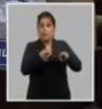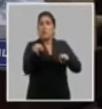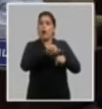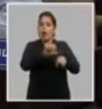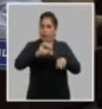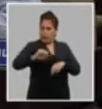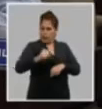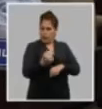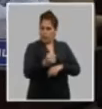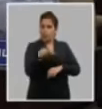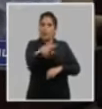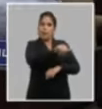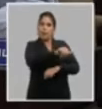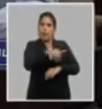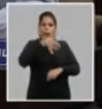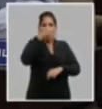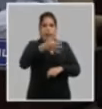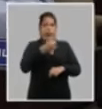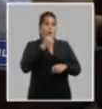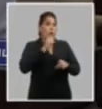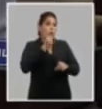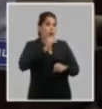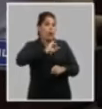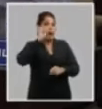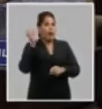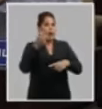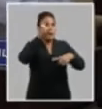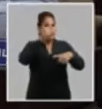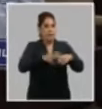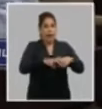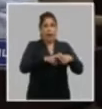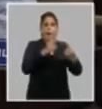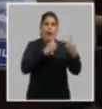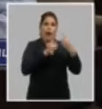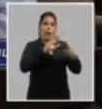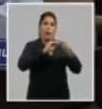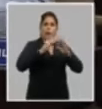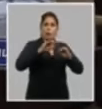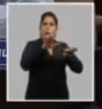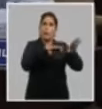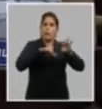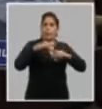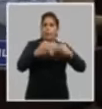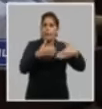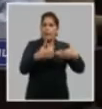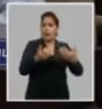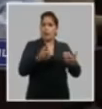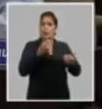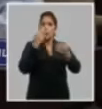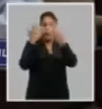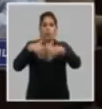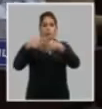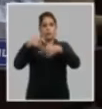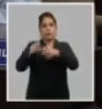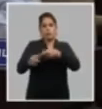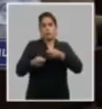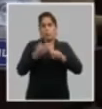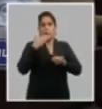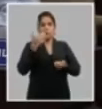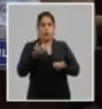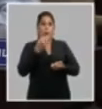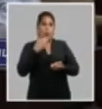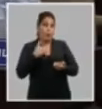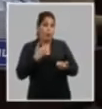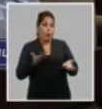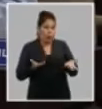tener una exigencia de decir cómo nosotros podemos lograr incentarnos en un grupo de cuestiones que hoy no estamos haciendo cómo podemos lograr mayor productividad cómo podemos